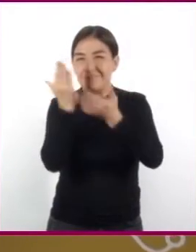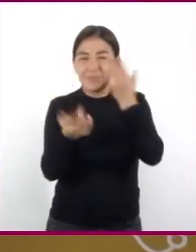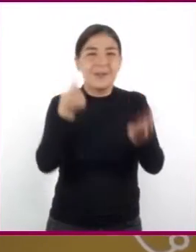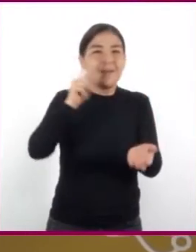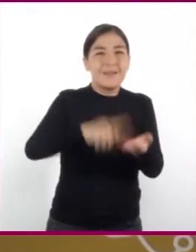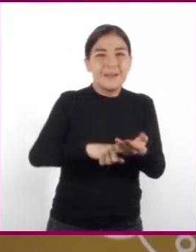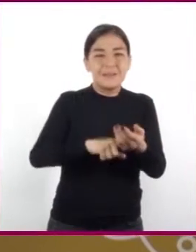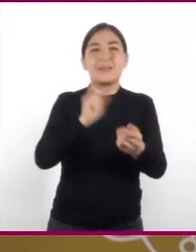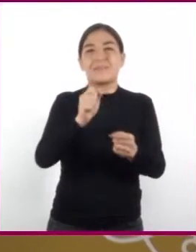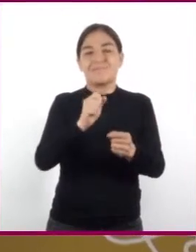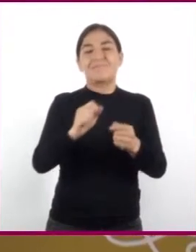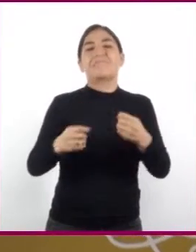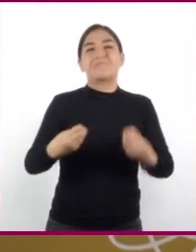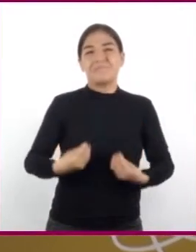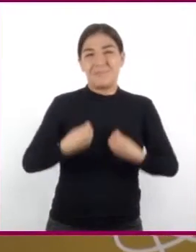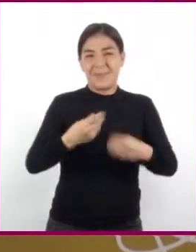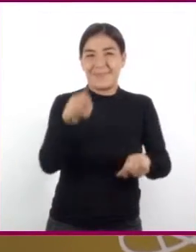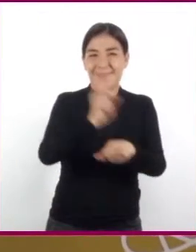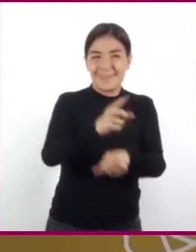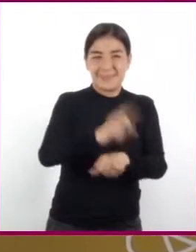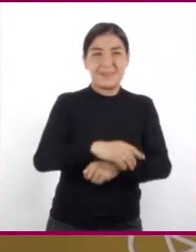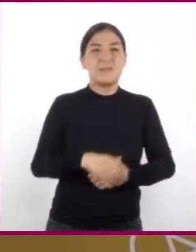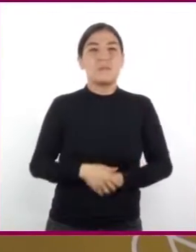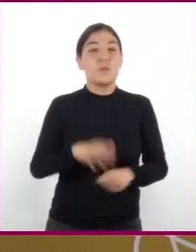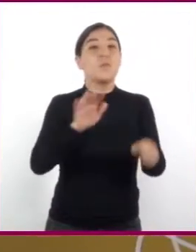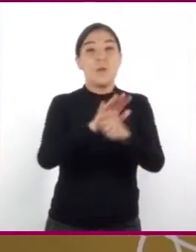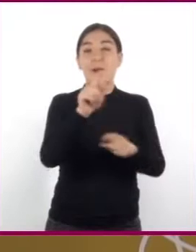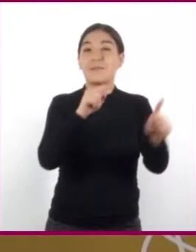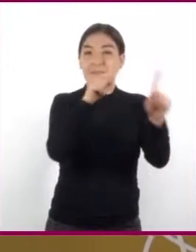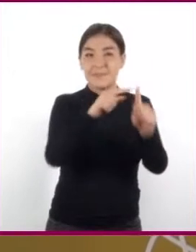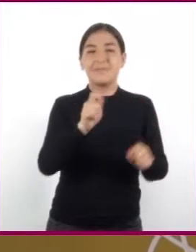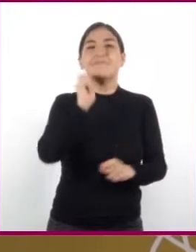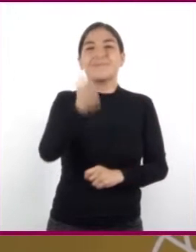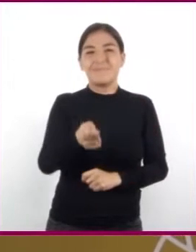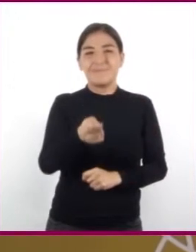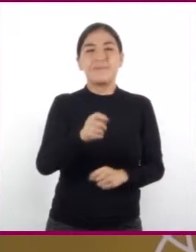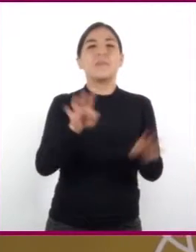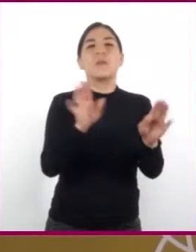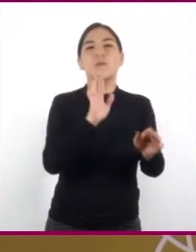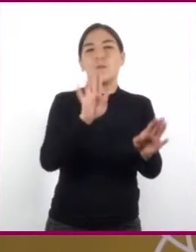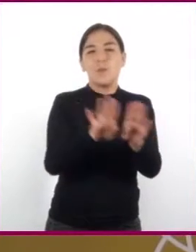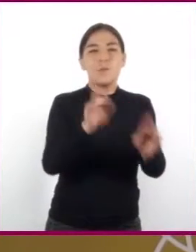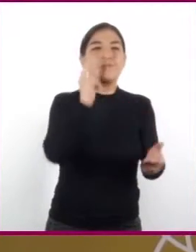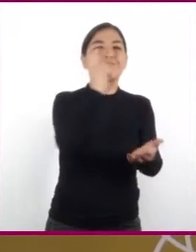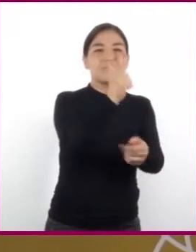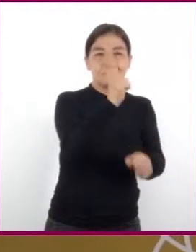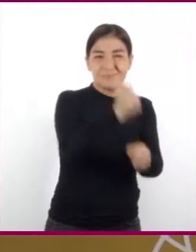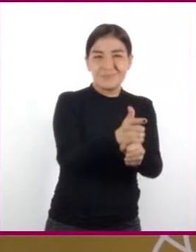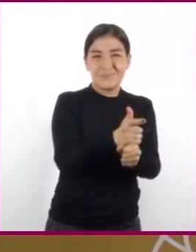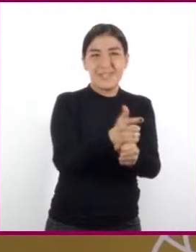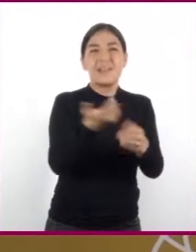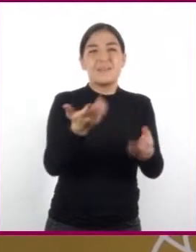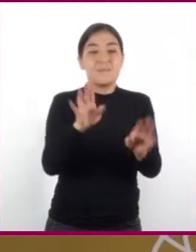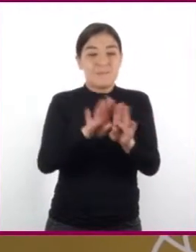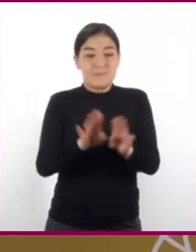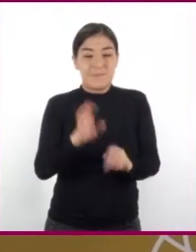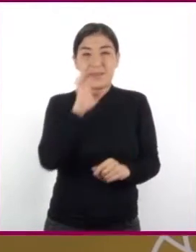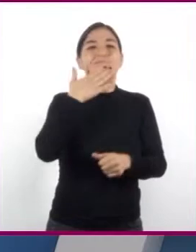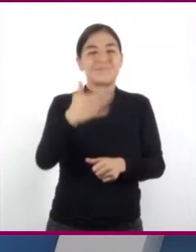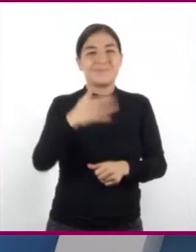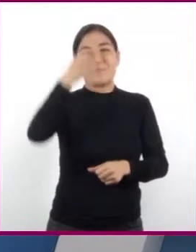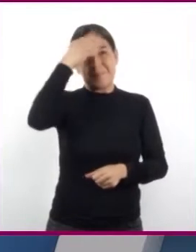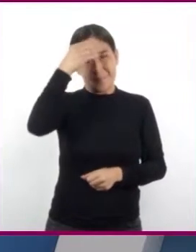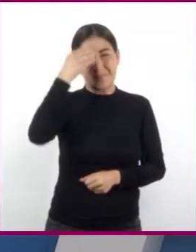de situaciones cotidianas. Nuestro propósito es identificar el calor como transferencia de energía.